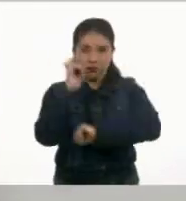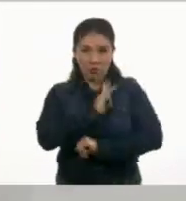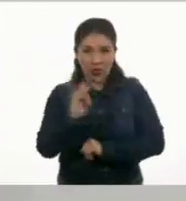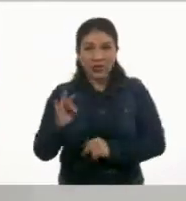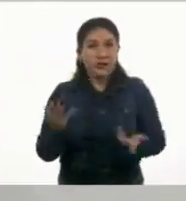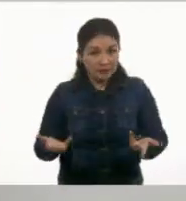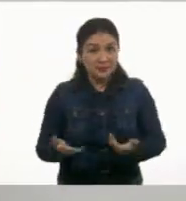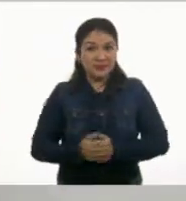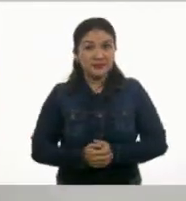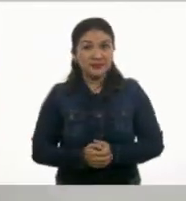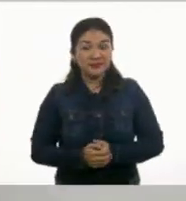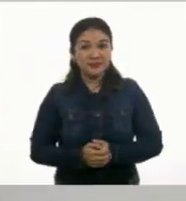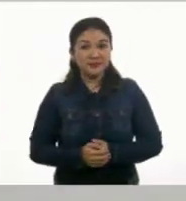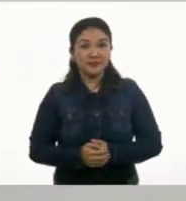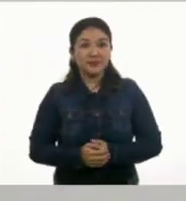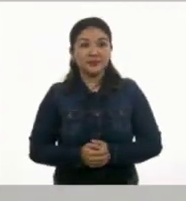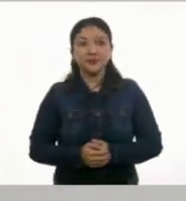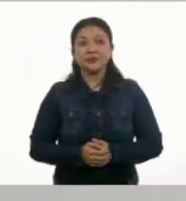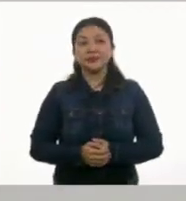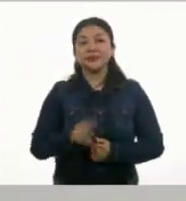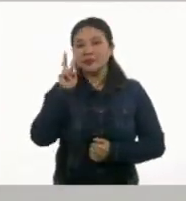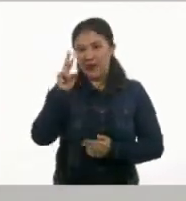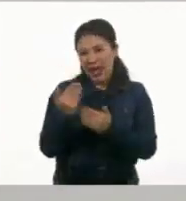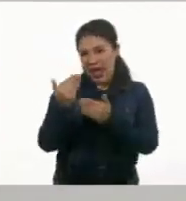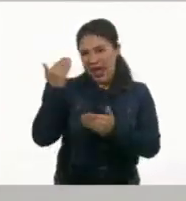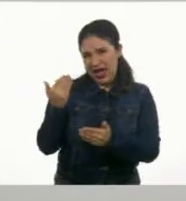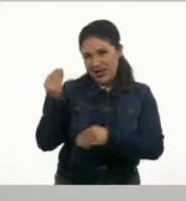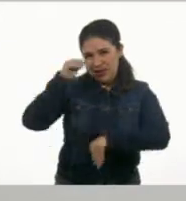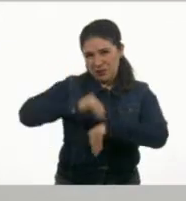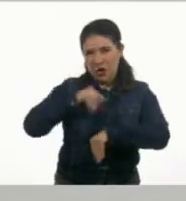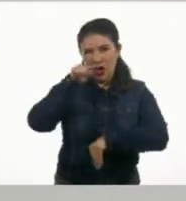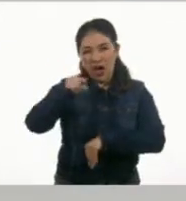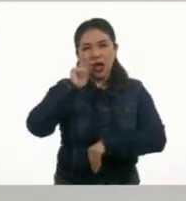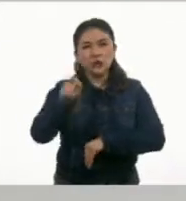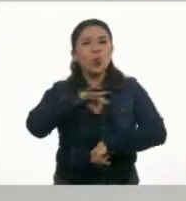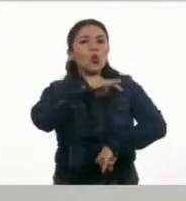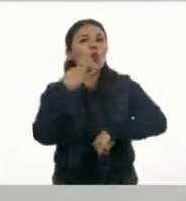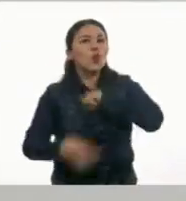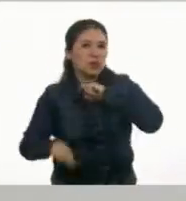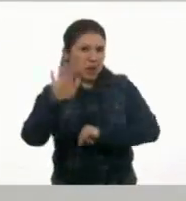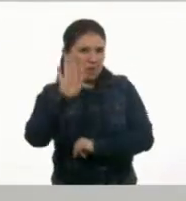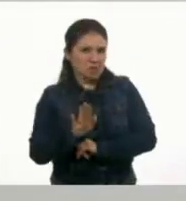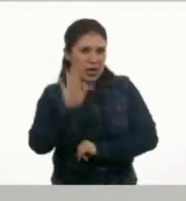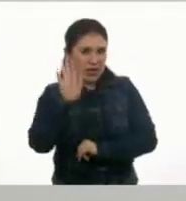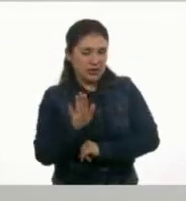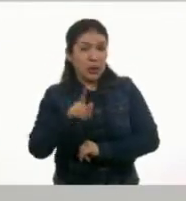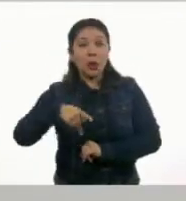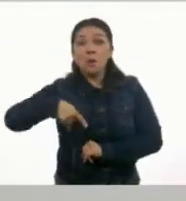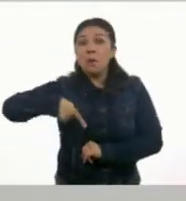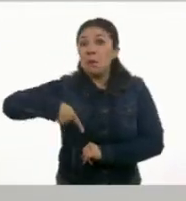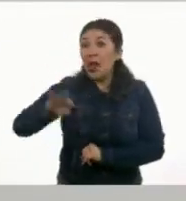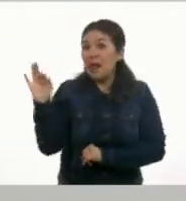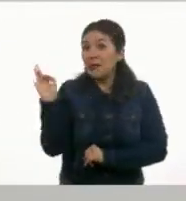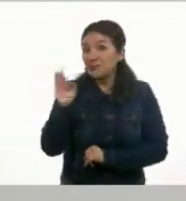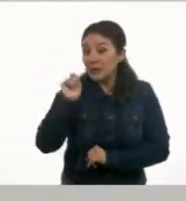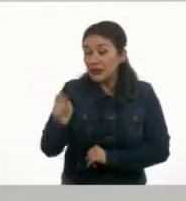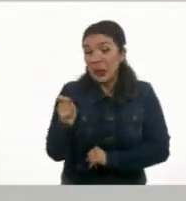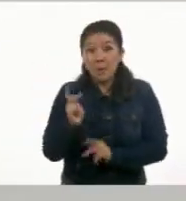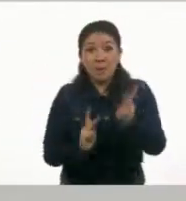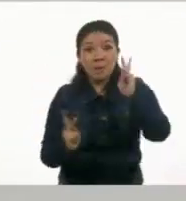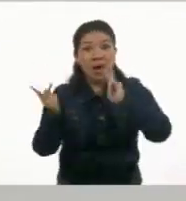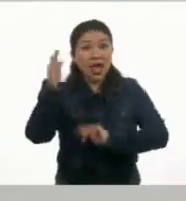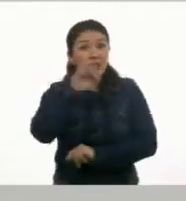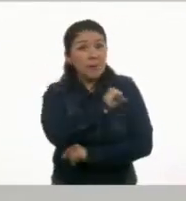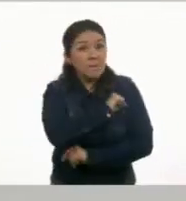¿Vamos bien? Y entonces la frase que teníamos acá podría ser la última. Pero si se trata de una planta